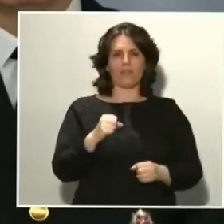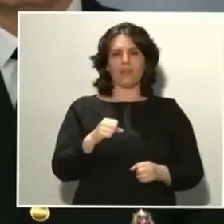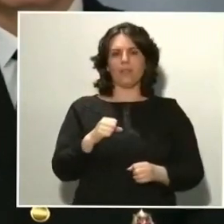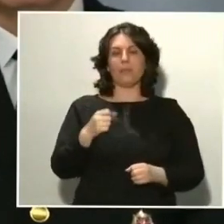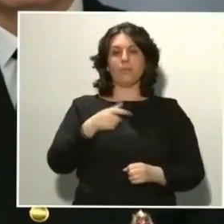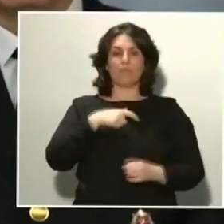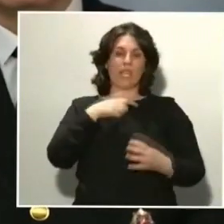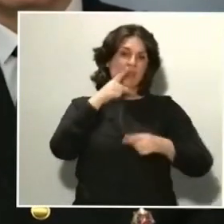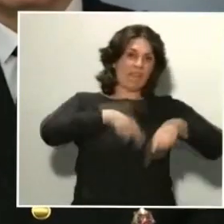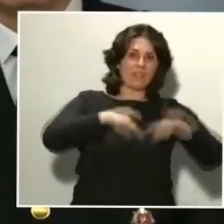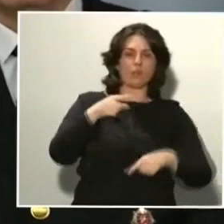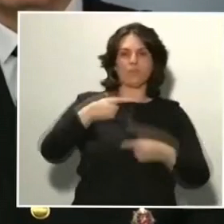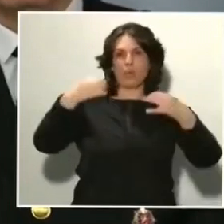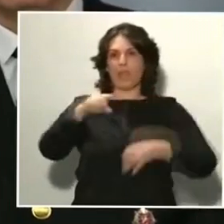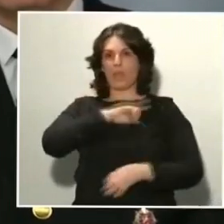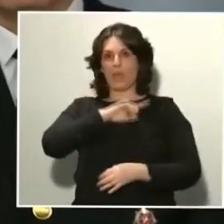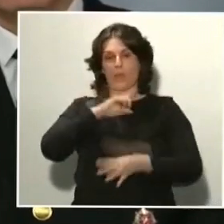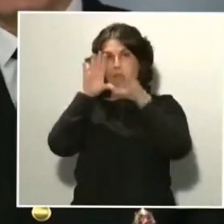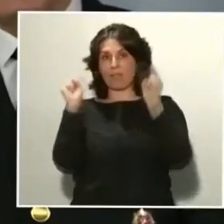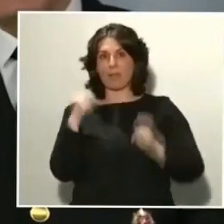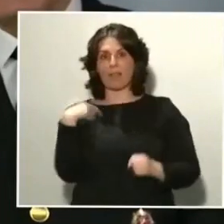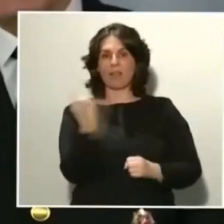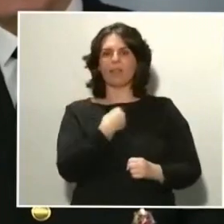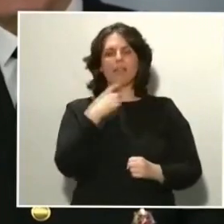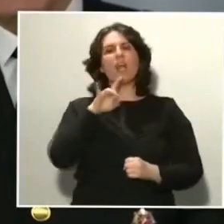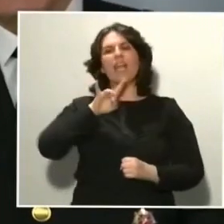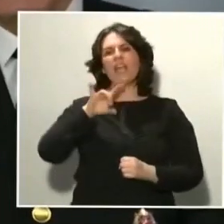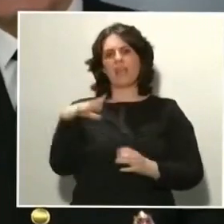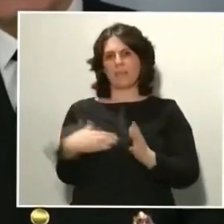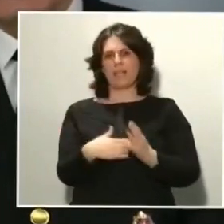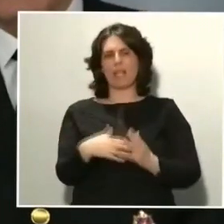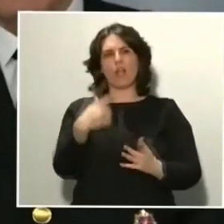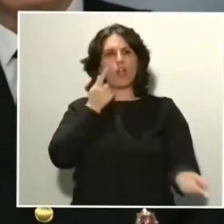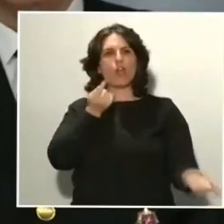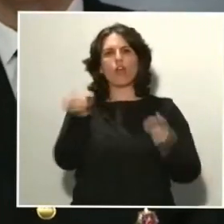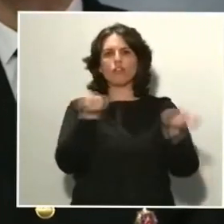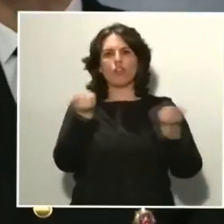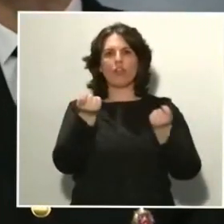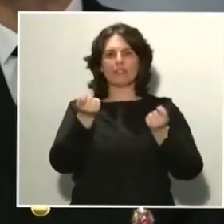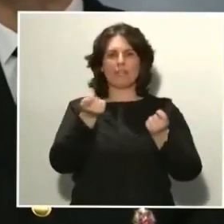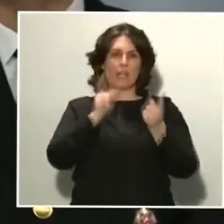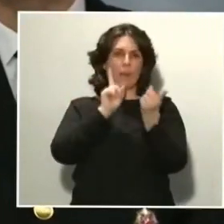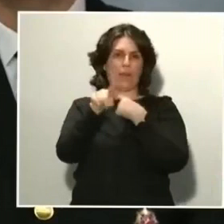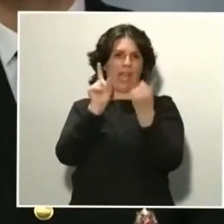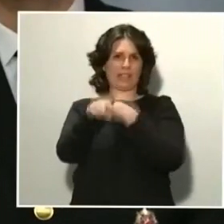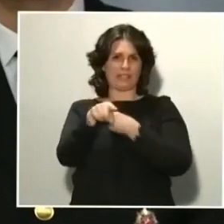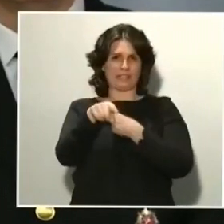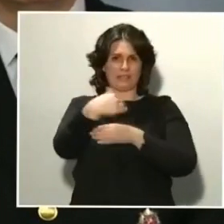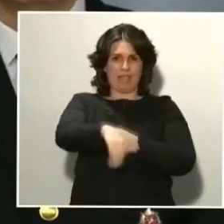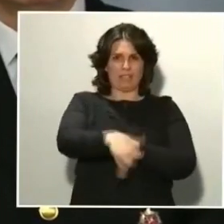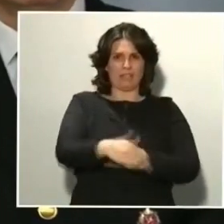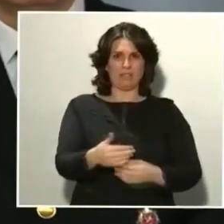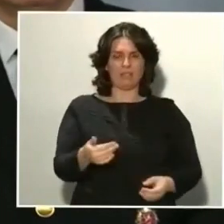seguridad ciudadana han hecho más de 15.000 controles en las vías interurbanas. Esos controles están especialmente